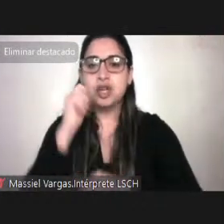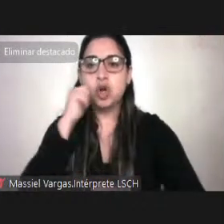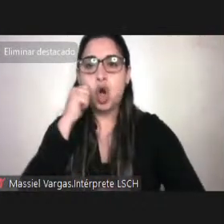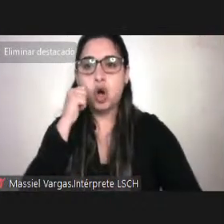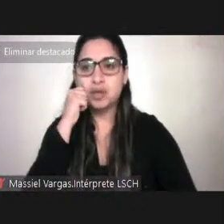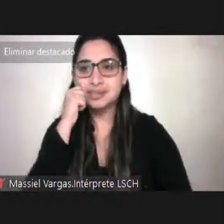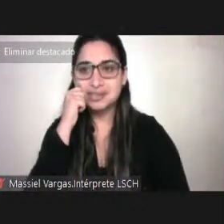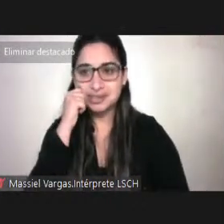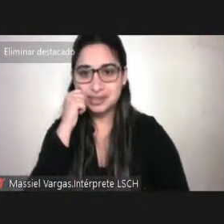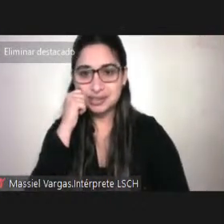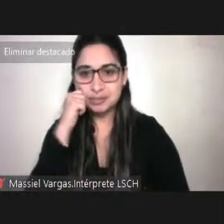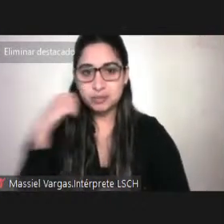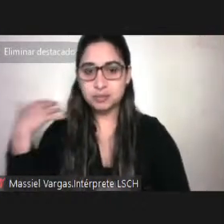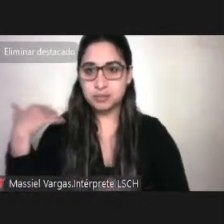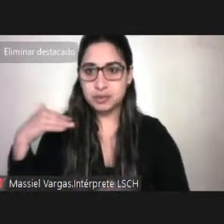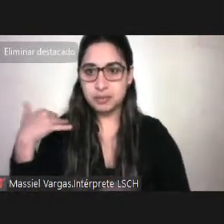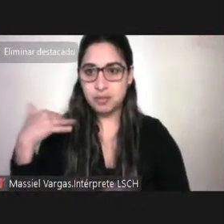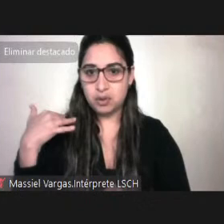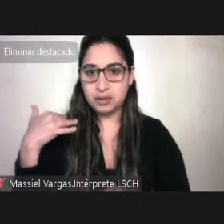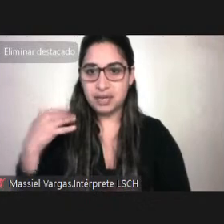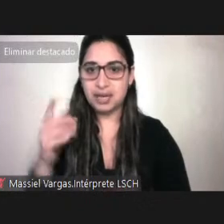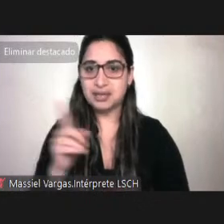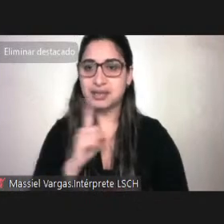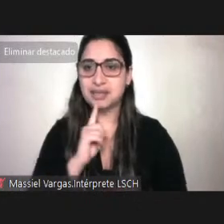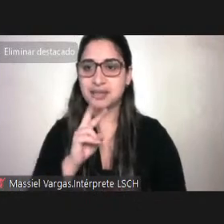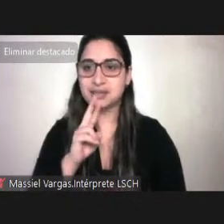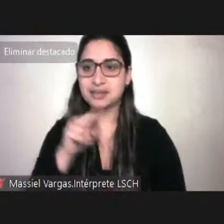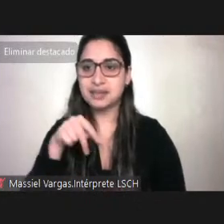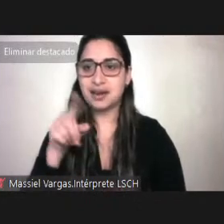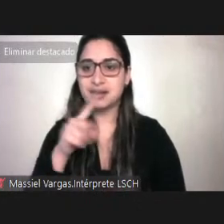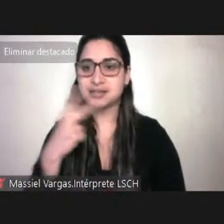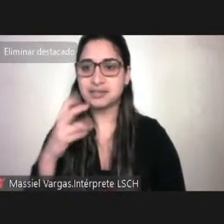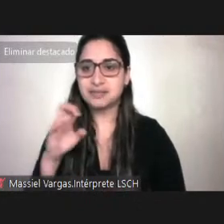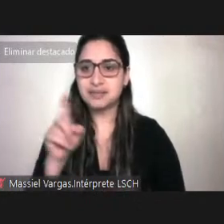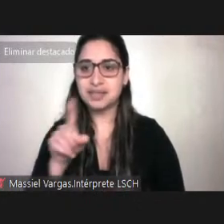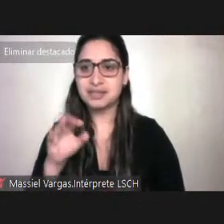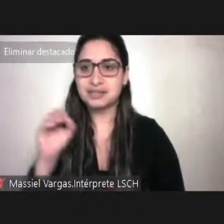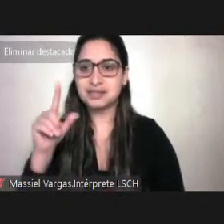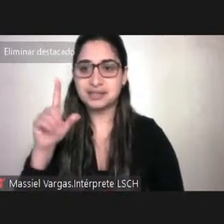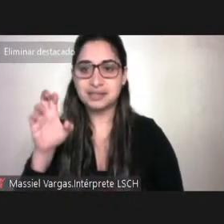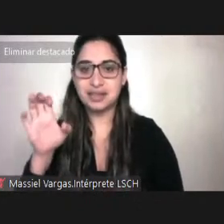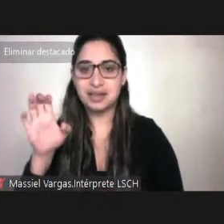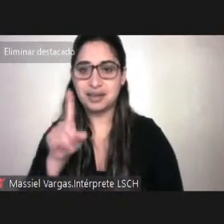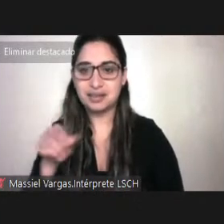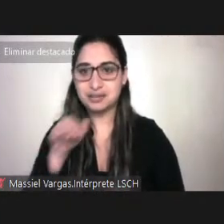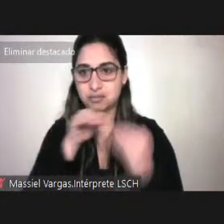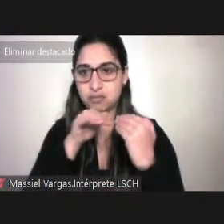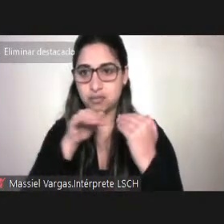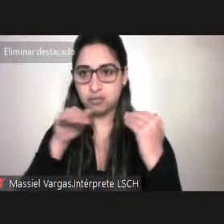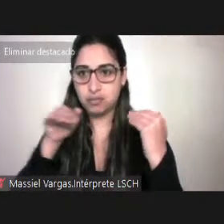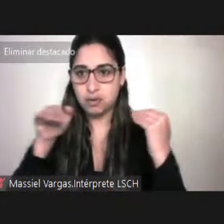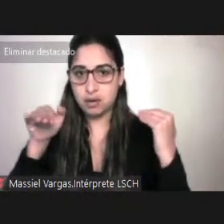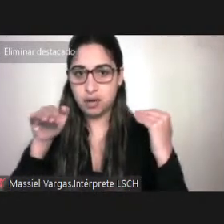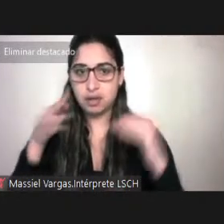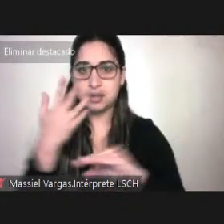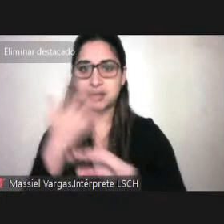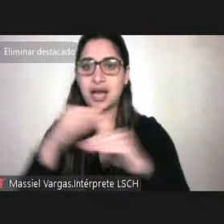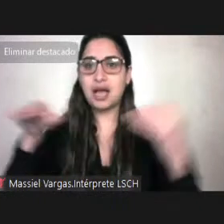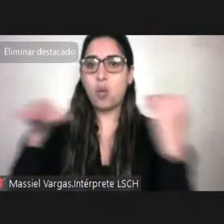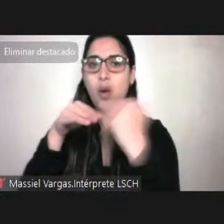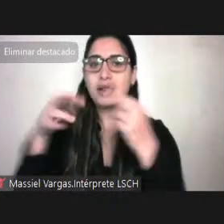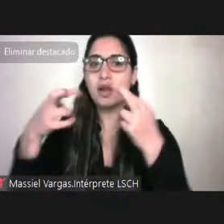relevantes que yo considero en estas dos normas, que están igualdad de oportunidades, la